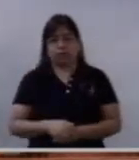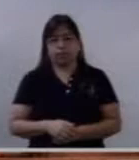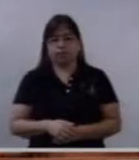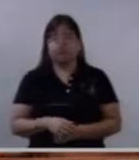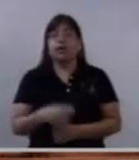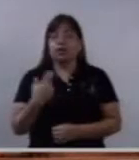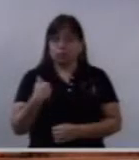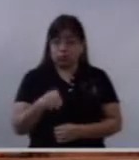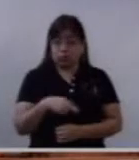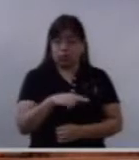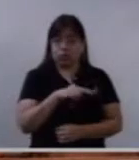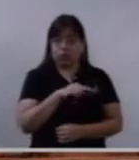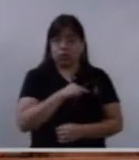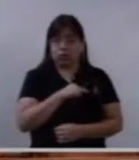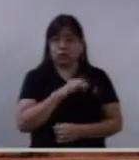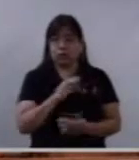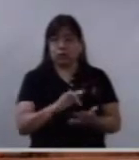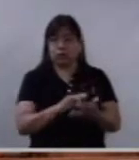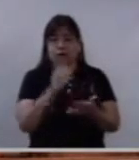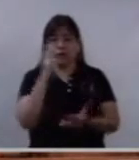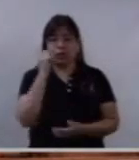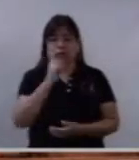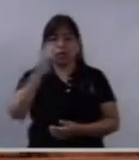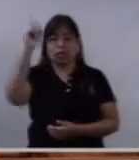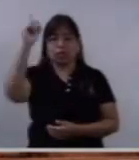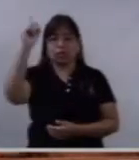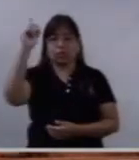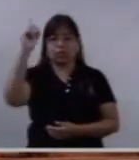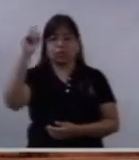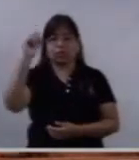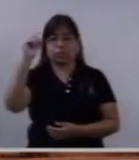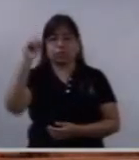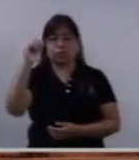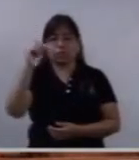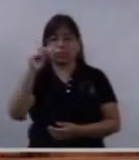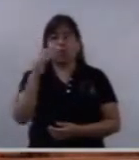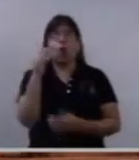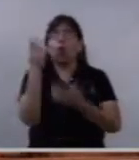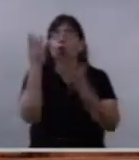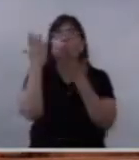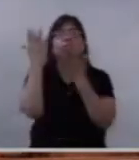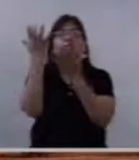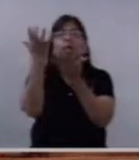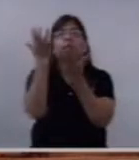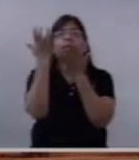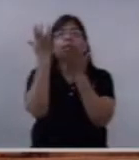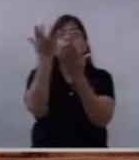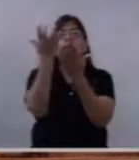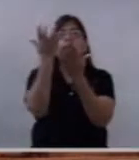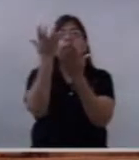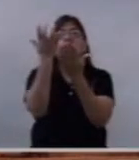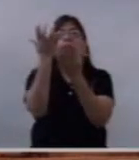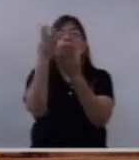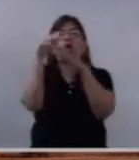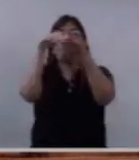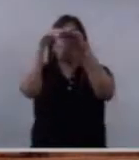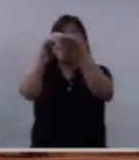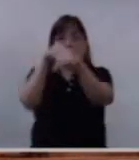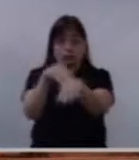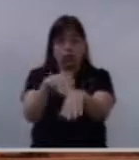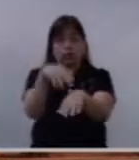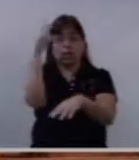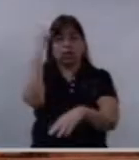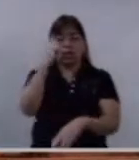nosotros, gracias a Dios, ese deseo de cumplir la voluntad de